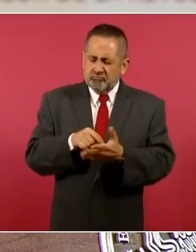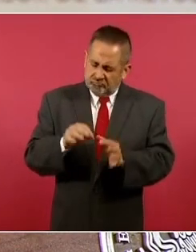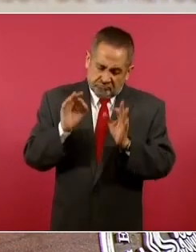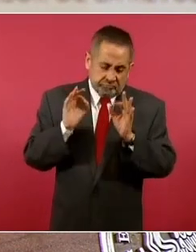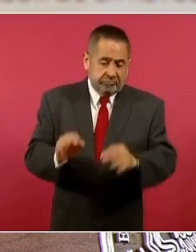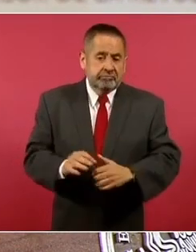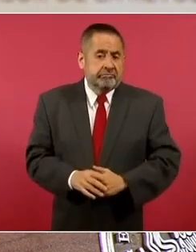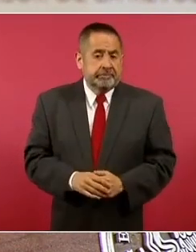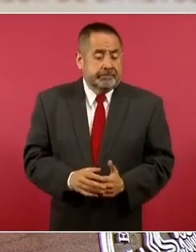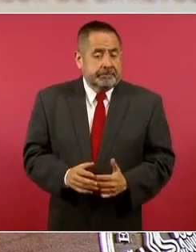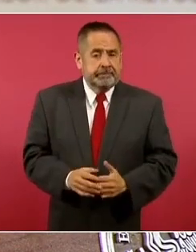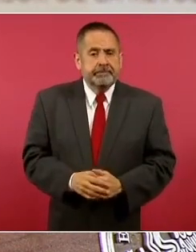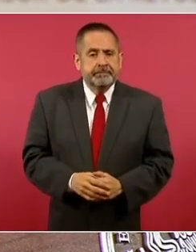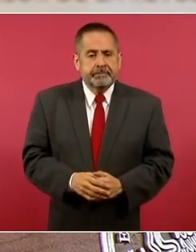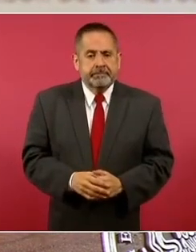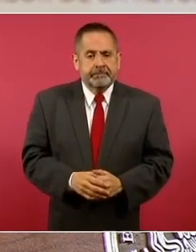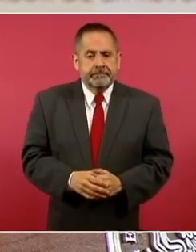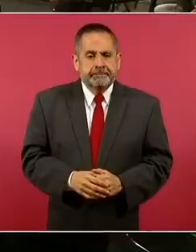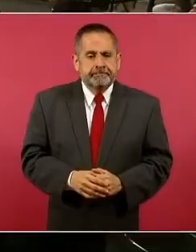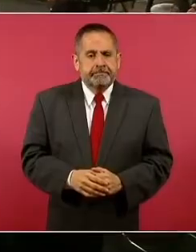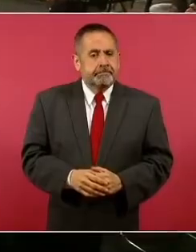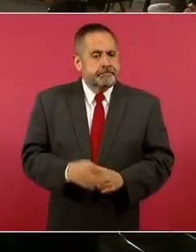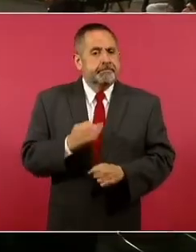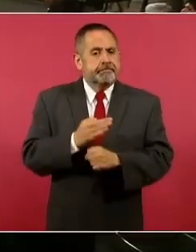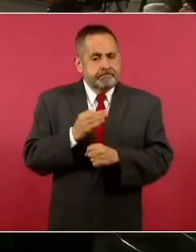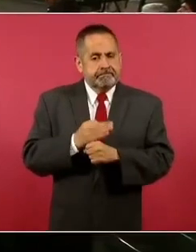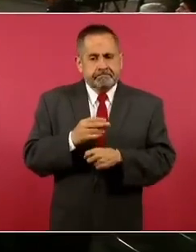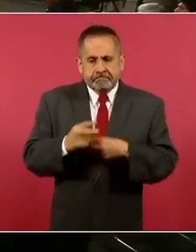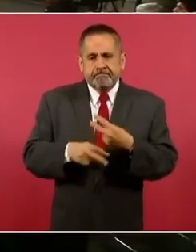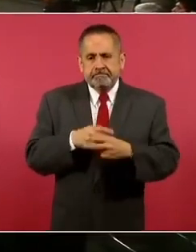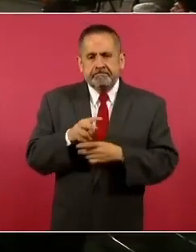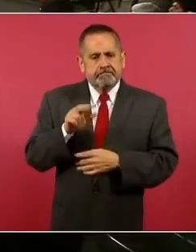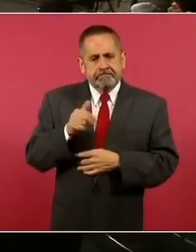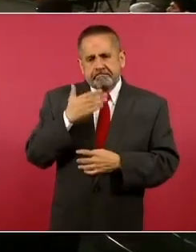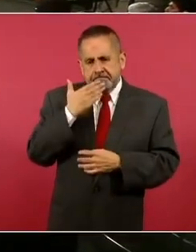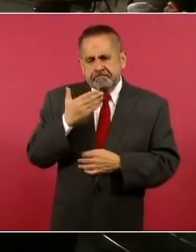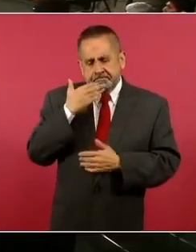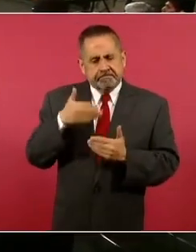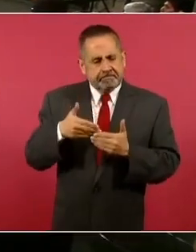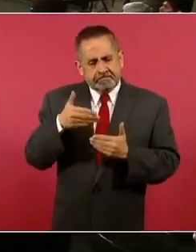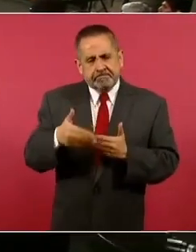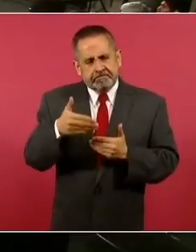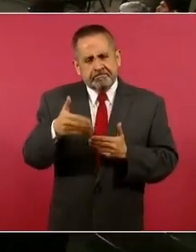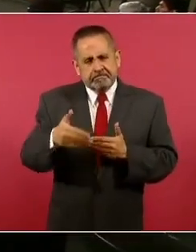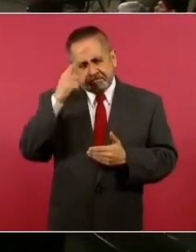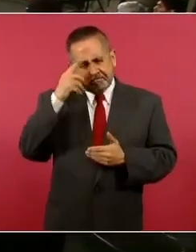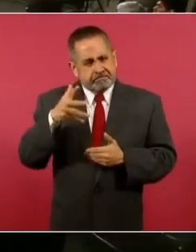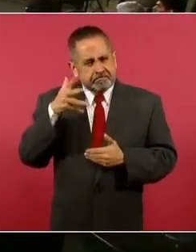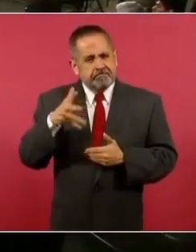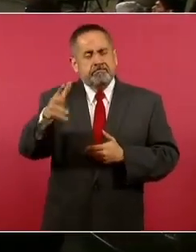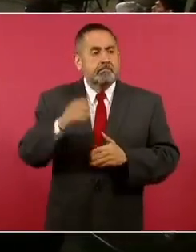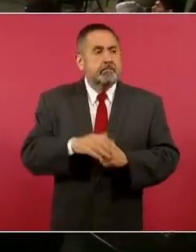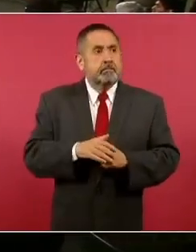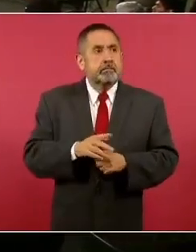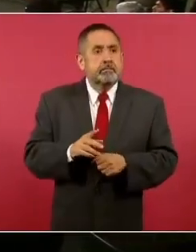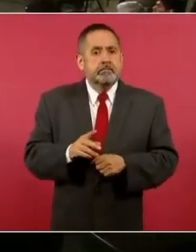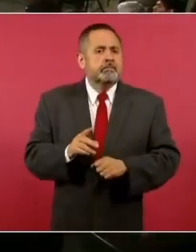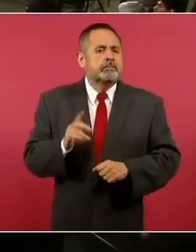Entonces, vamos bien hacia adelante. El 23